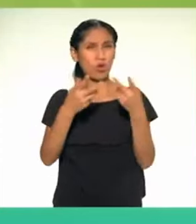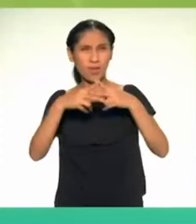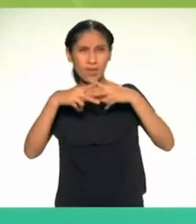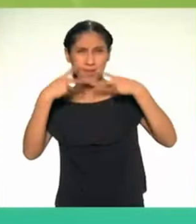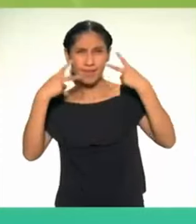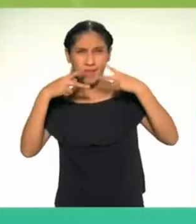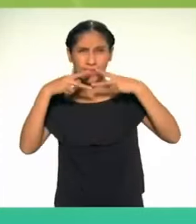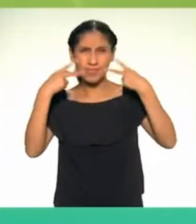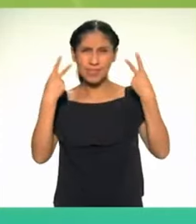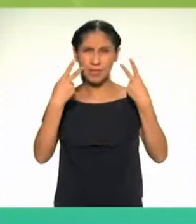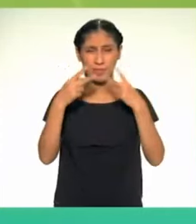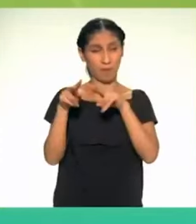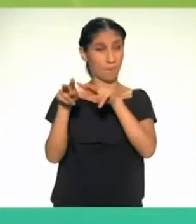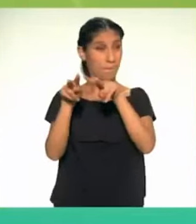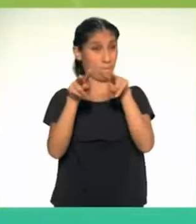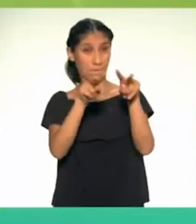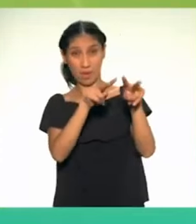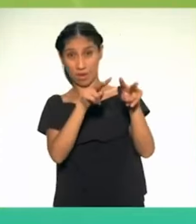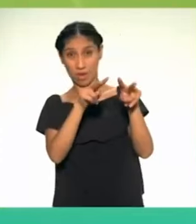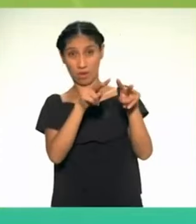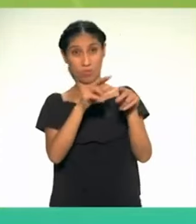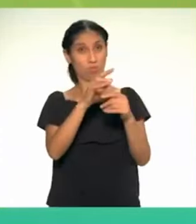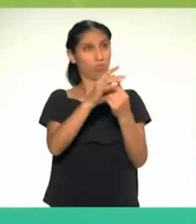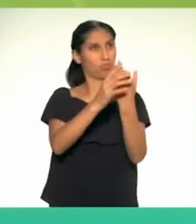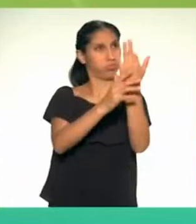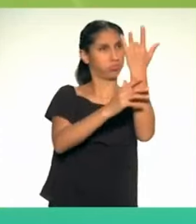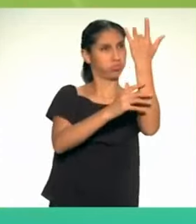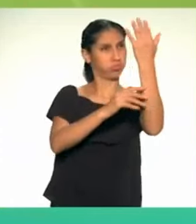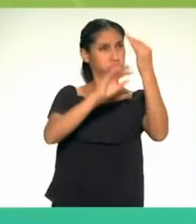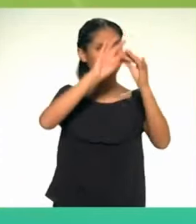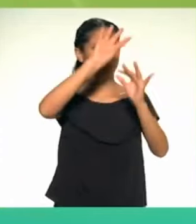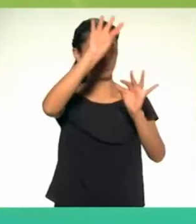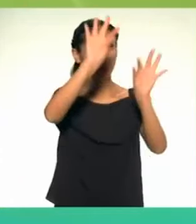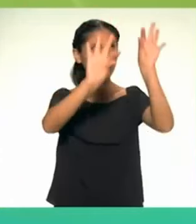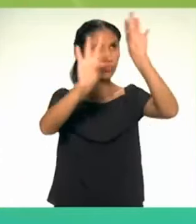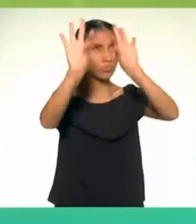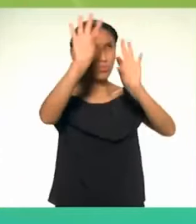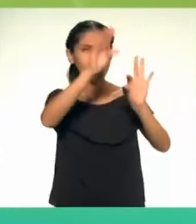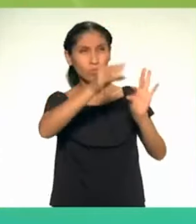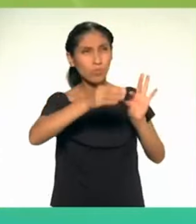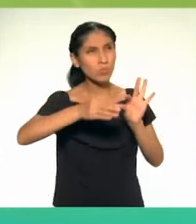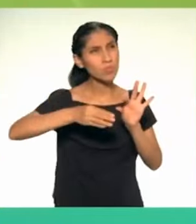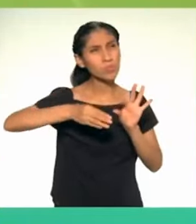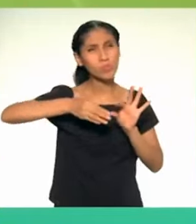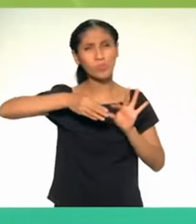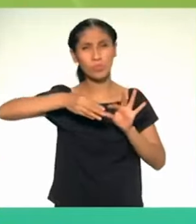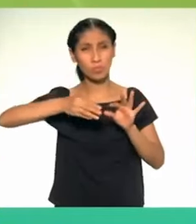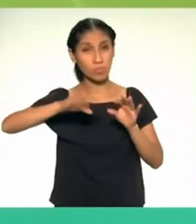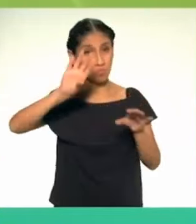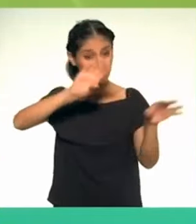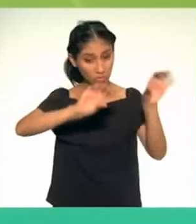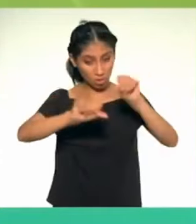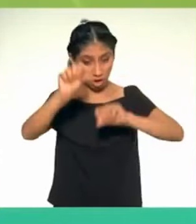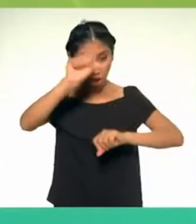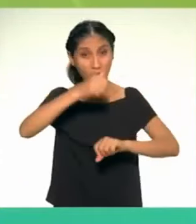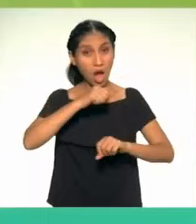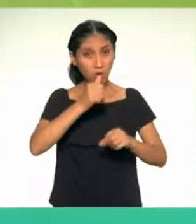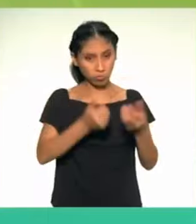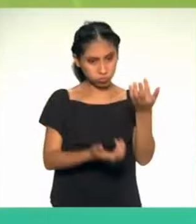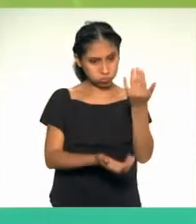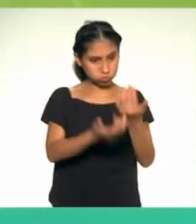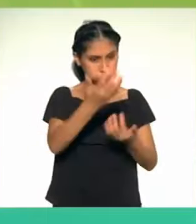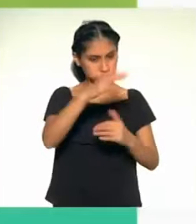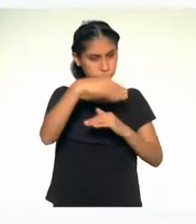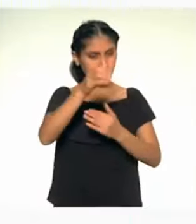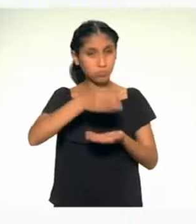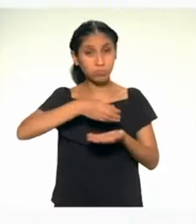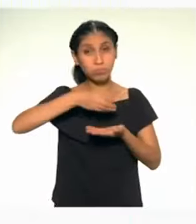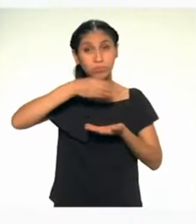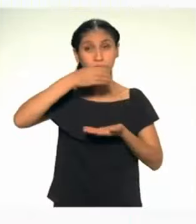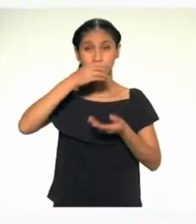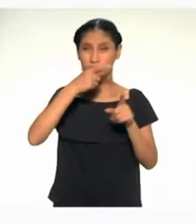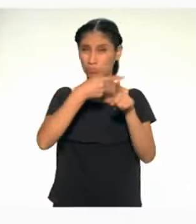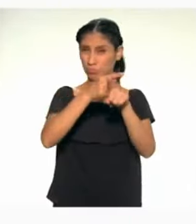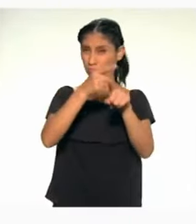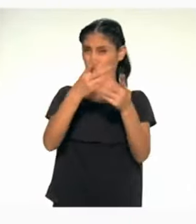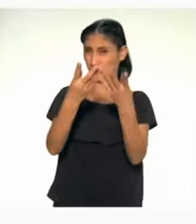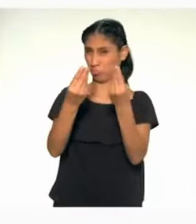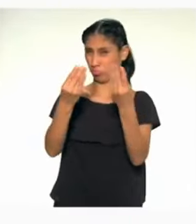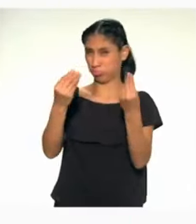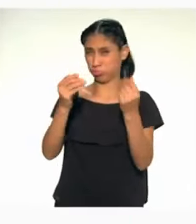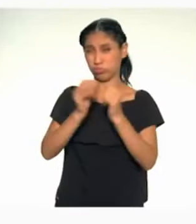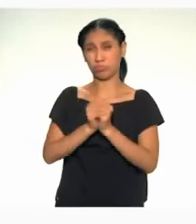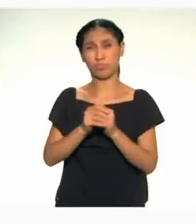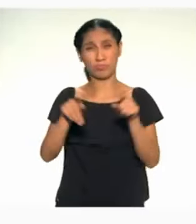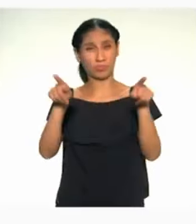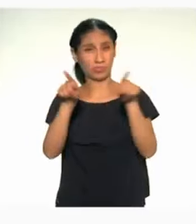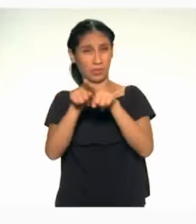medicinales e incluso una serie de animales cuyo potencial todavía no ha sido suficientemente estudiado. En la